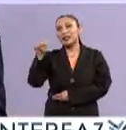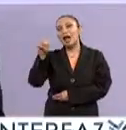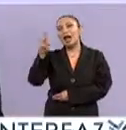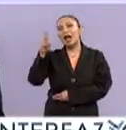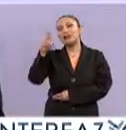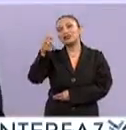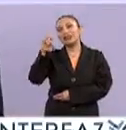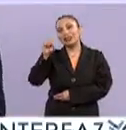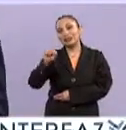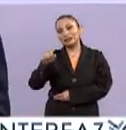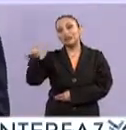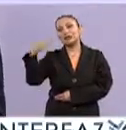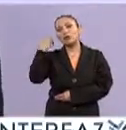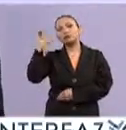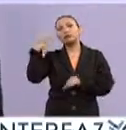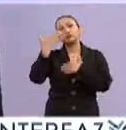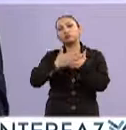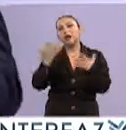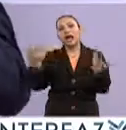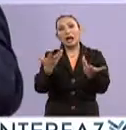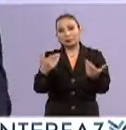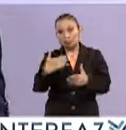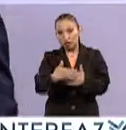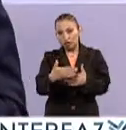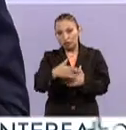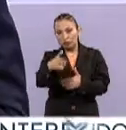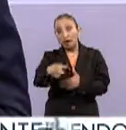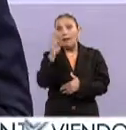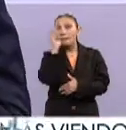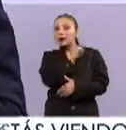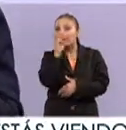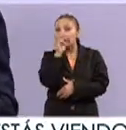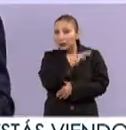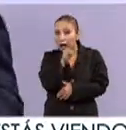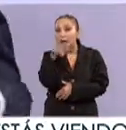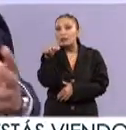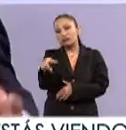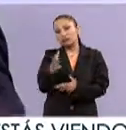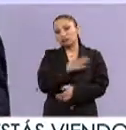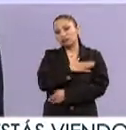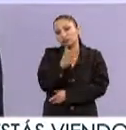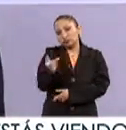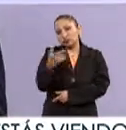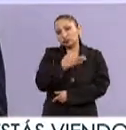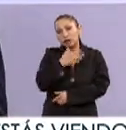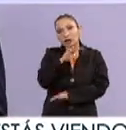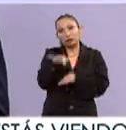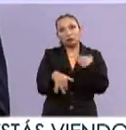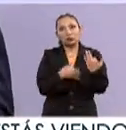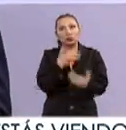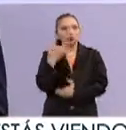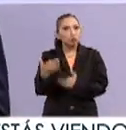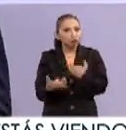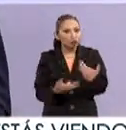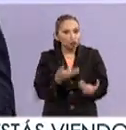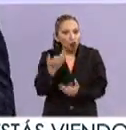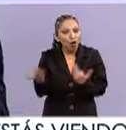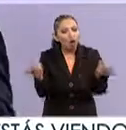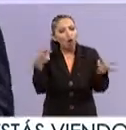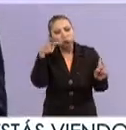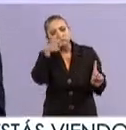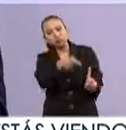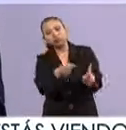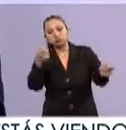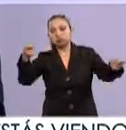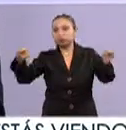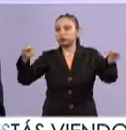Gutiérrez Márquez, este congreso que se realizará en Mazatlán y que, bueno, por supuesto, tiene toda esta dirección